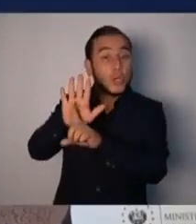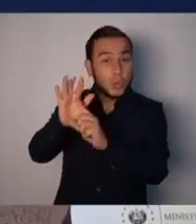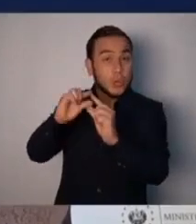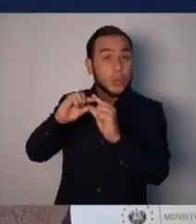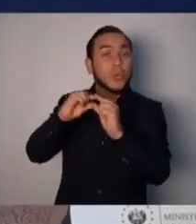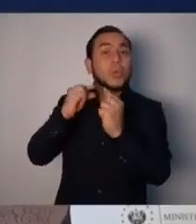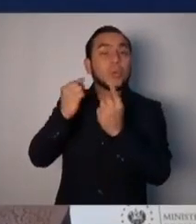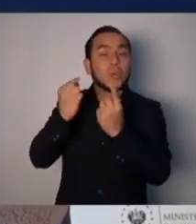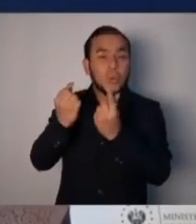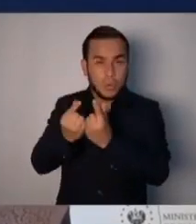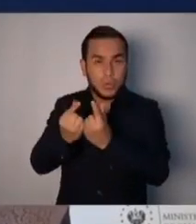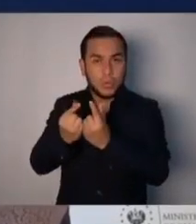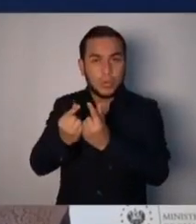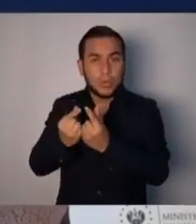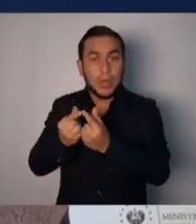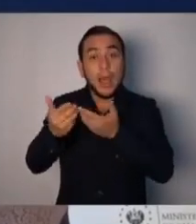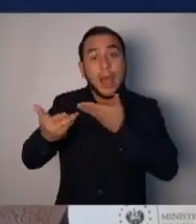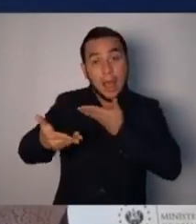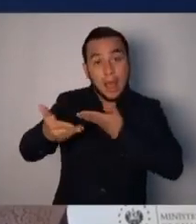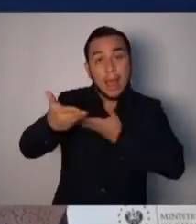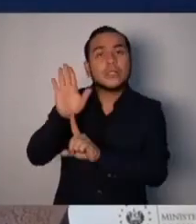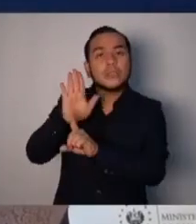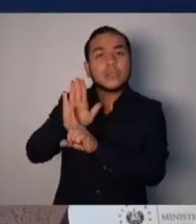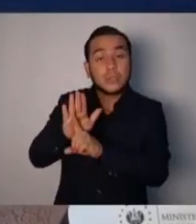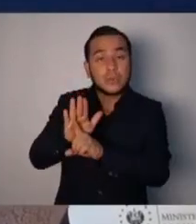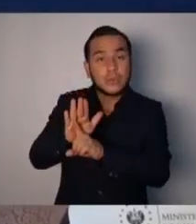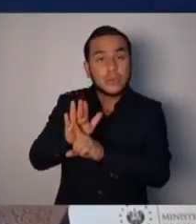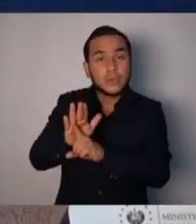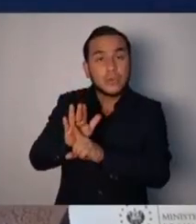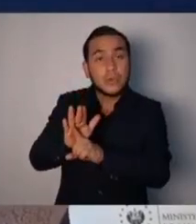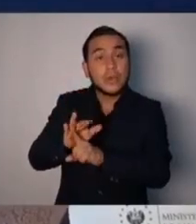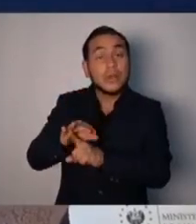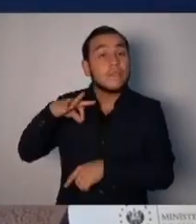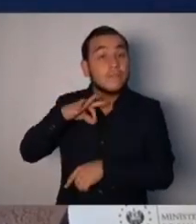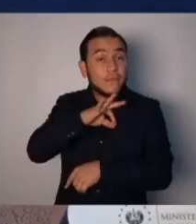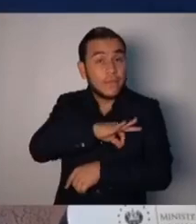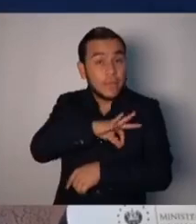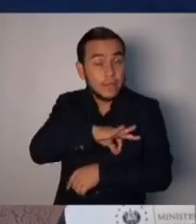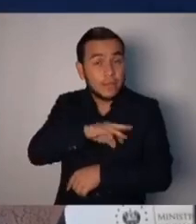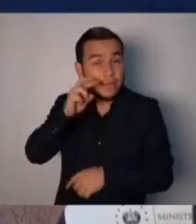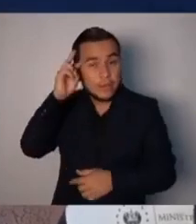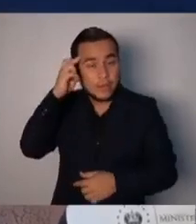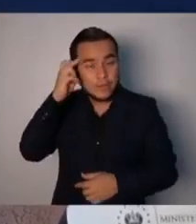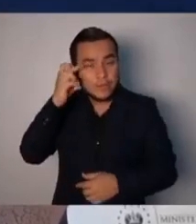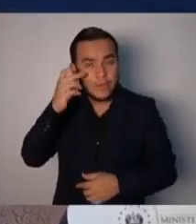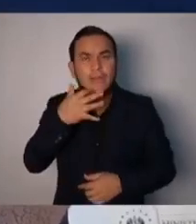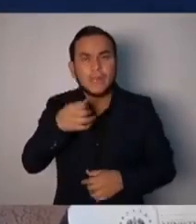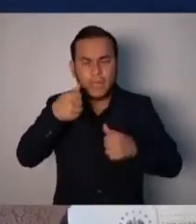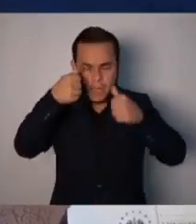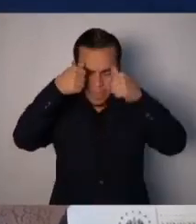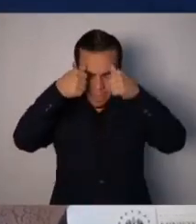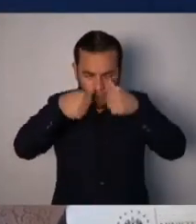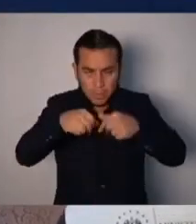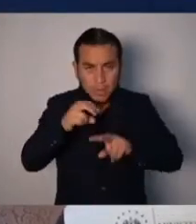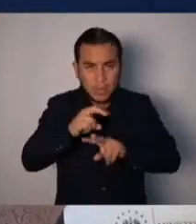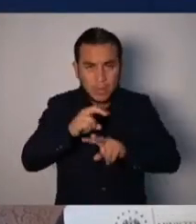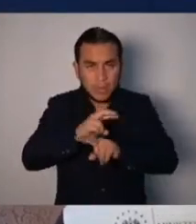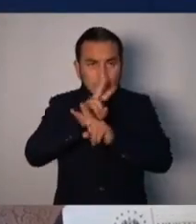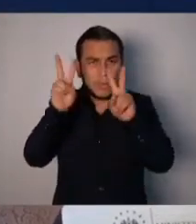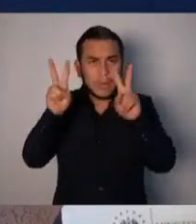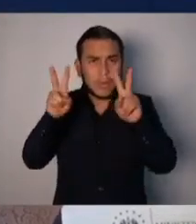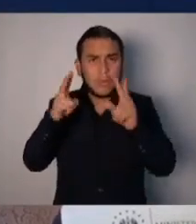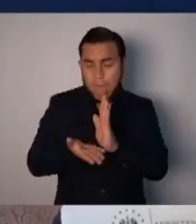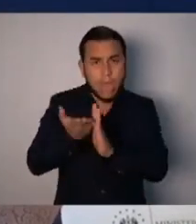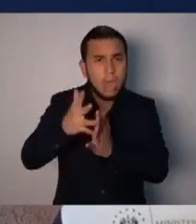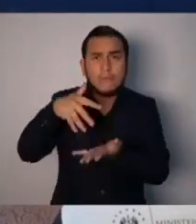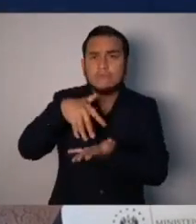Negociaron para ellos. ¿O por qué, si fueron los acuerdos de paz y fueron tan buenos, por qué no trajeron ningún beneficio para el pueblo? Ah, que se acabó